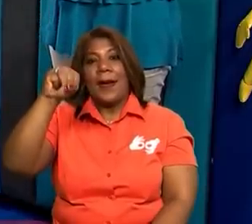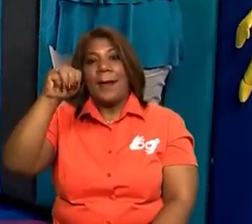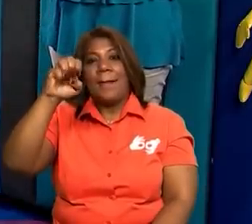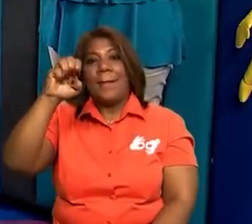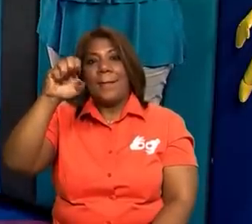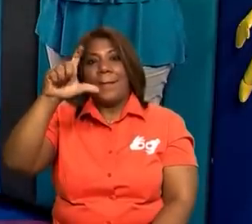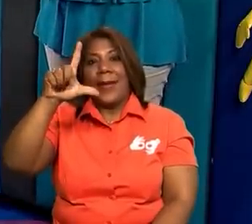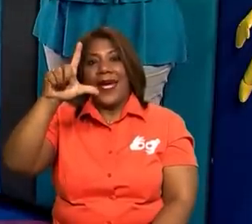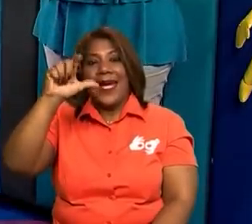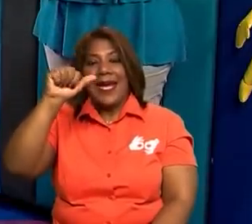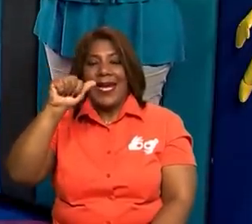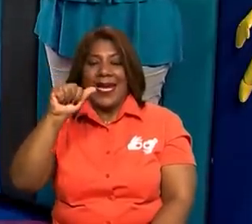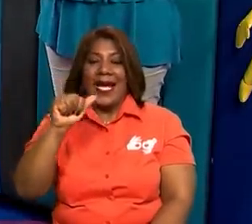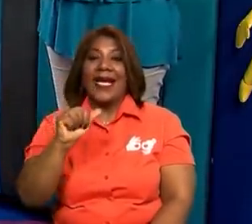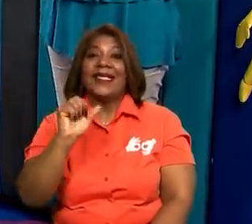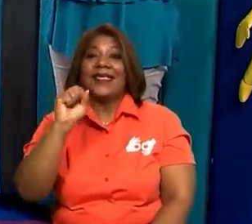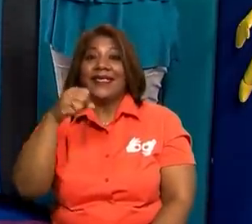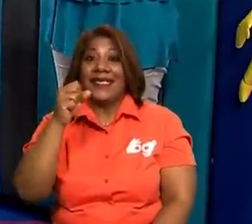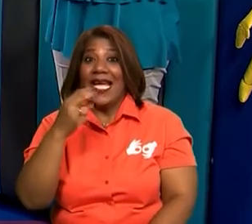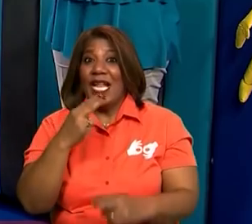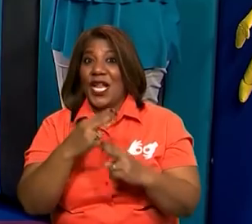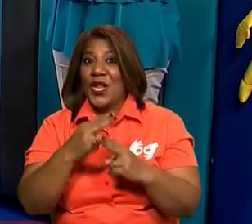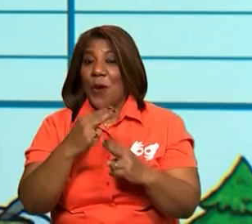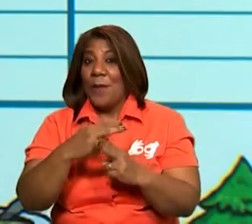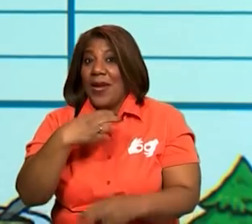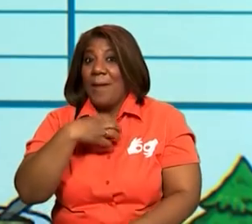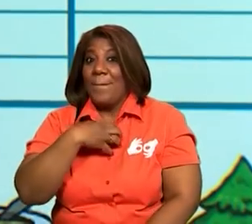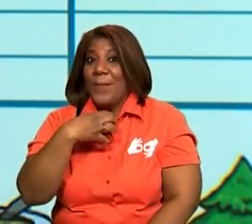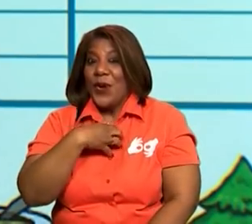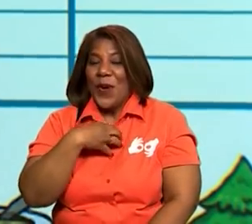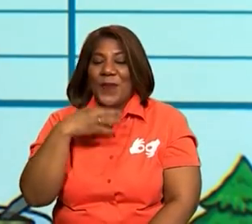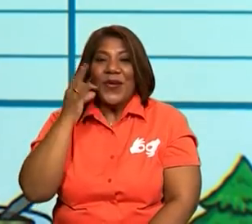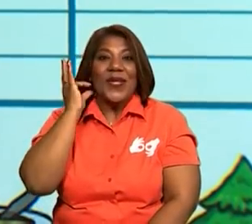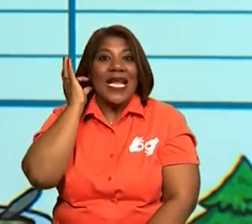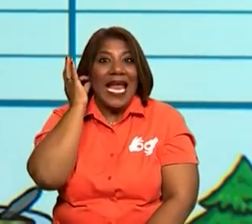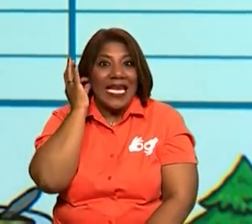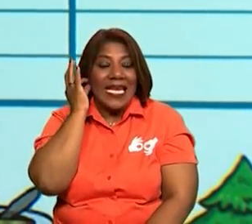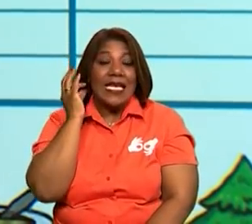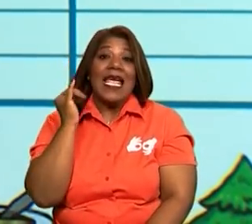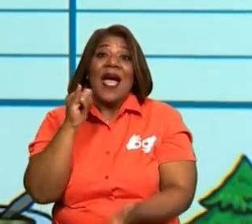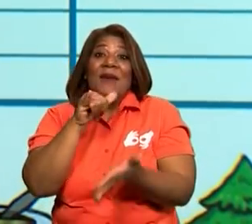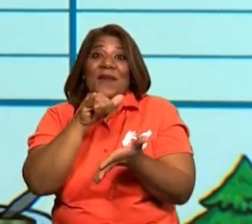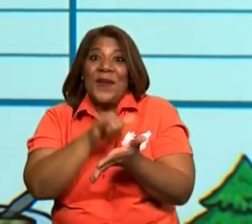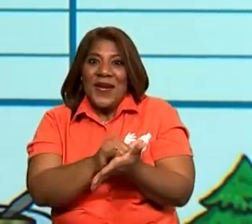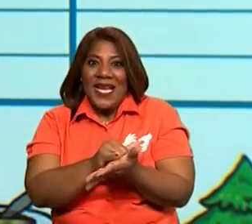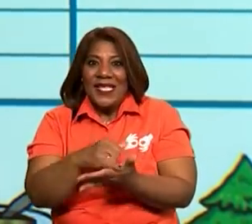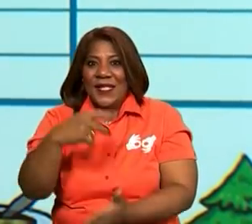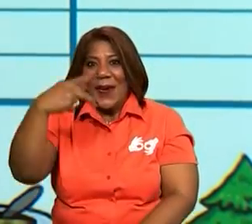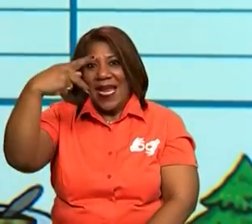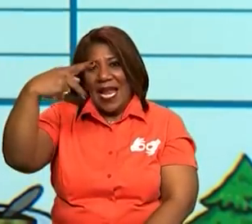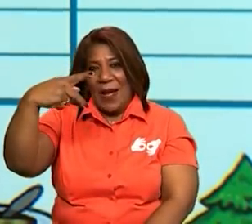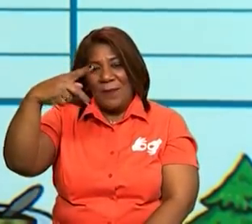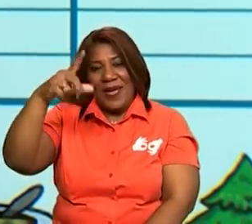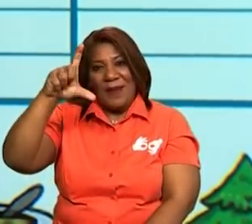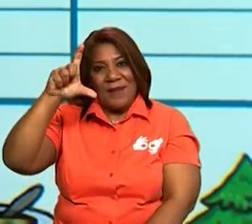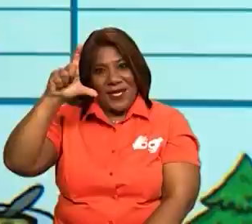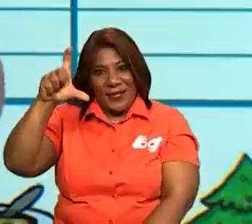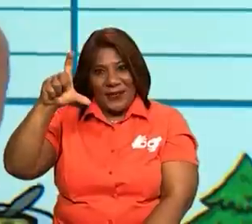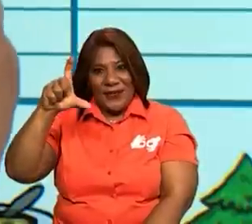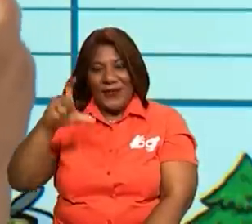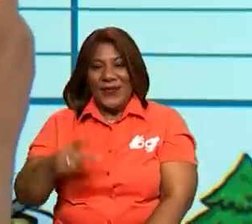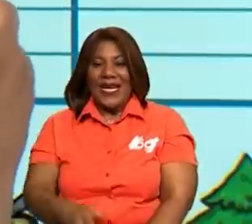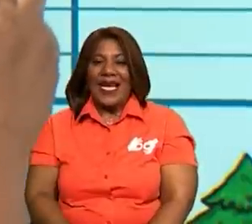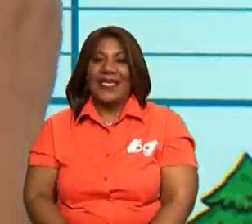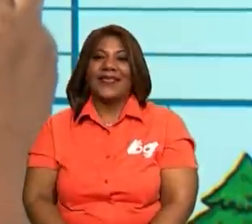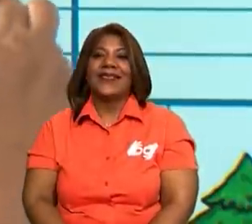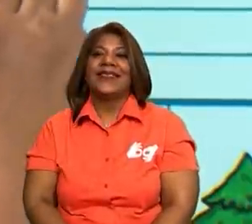Pamela. Muy bien. Es el nombre de la niña, ¿verdad? Entonces, como es el nombre, va en mayúscula.